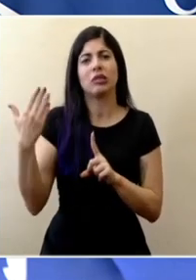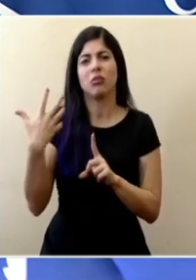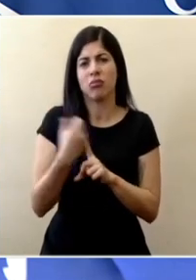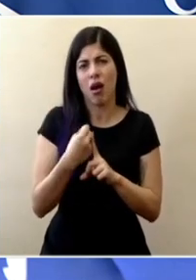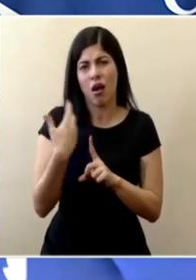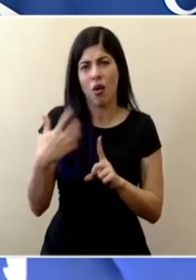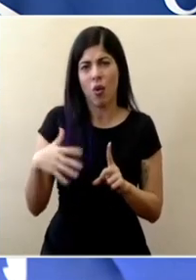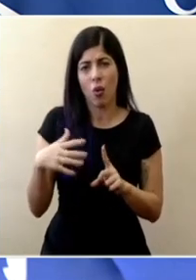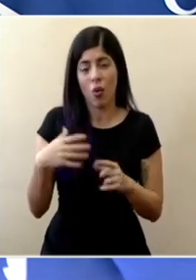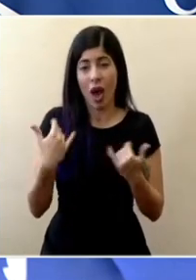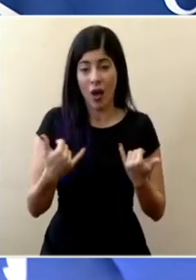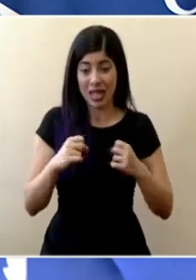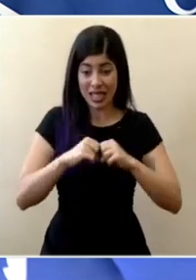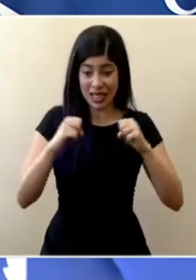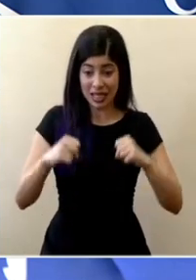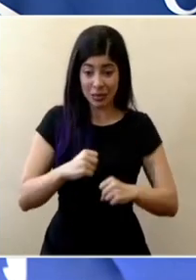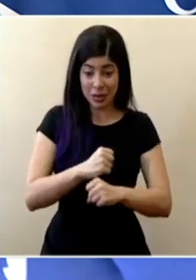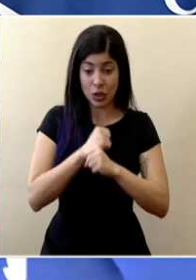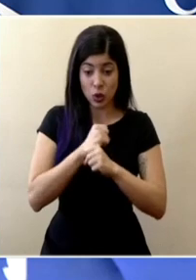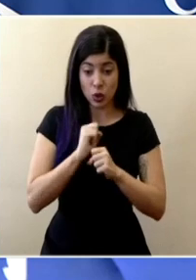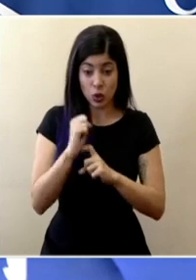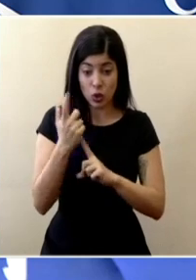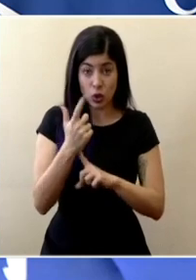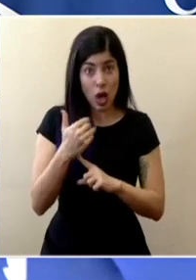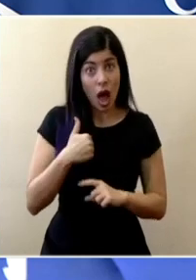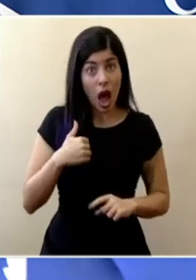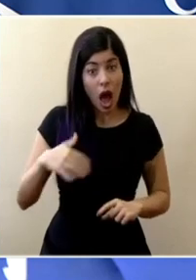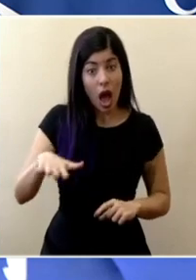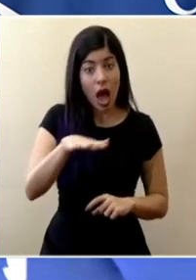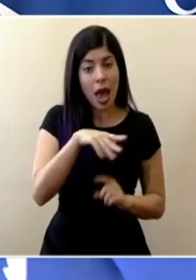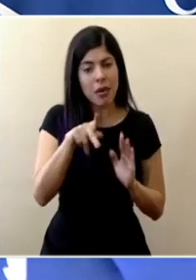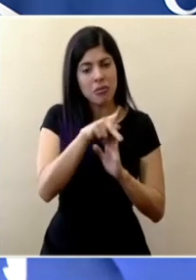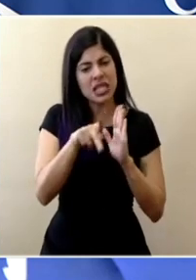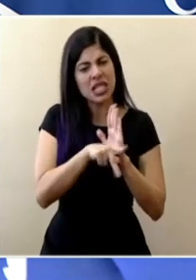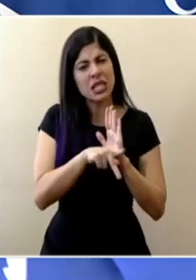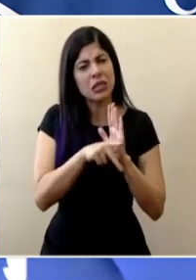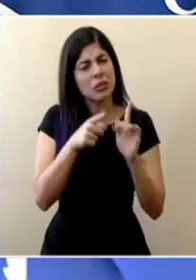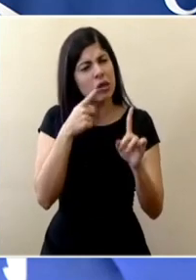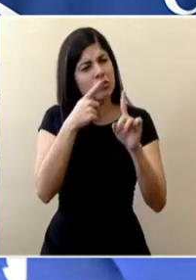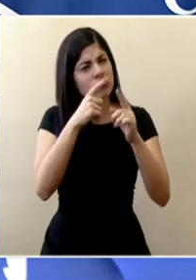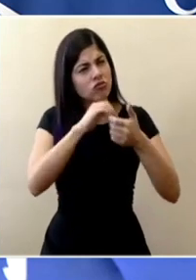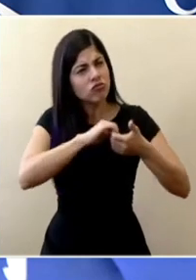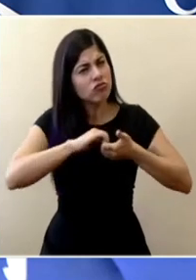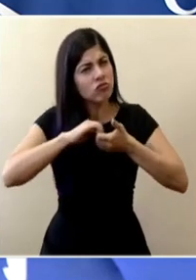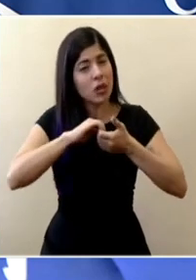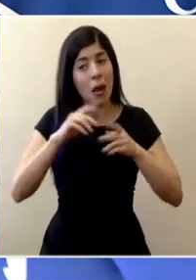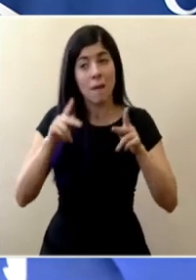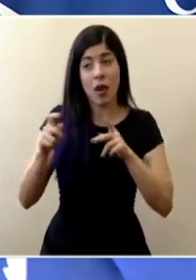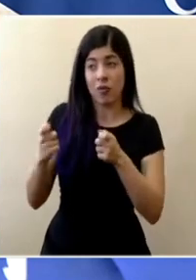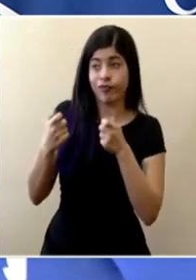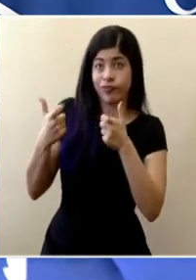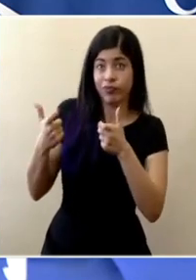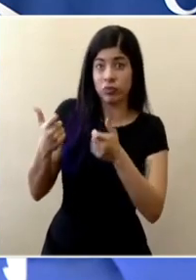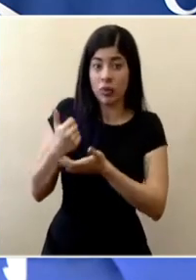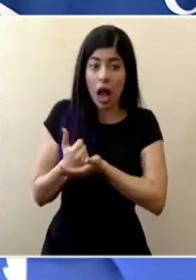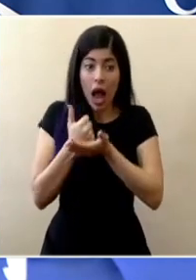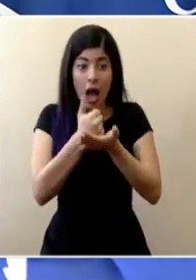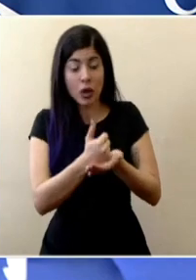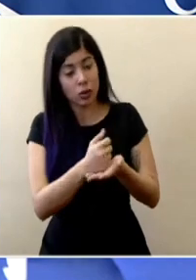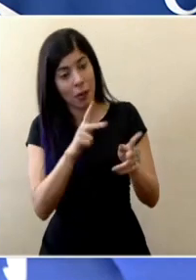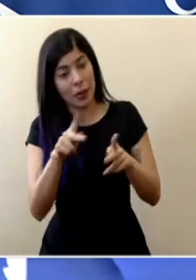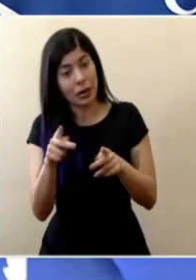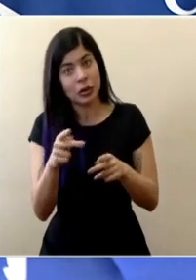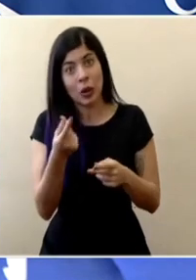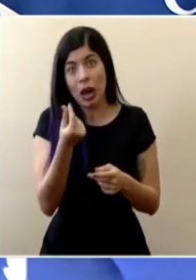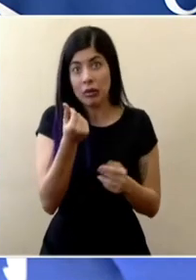el hecho de que tengamos un sistema de seguridad social como el que tenemos que parte de un principio solidario en donde los que más tienen aportan para ayudar a los que